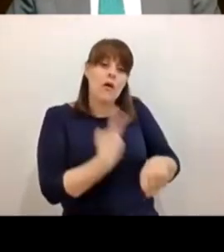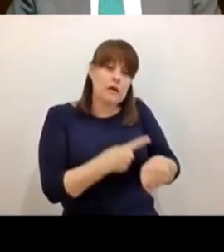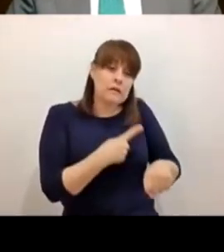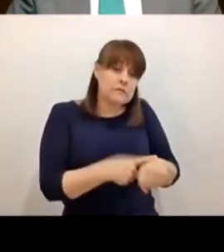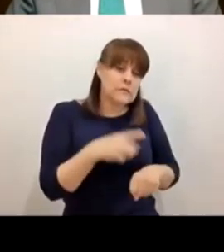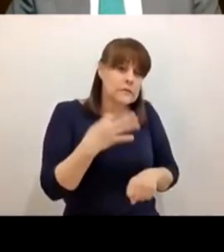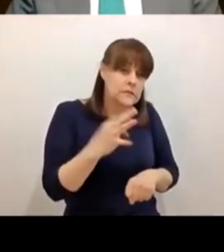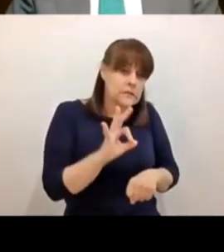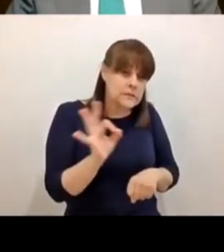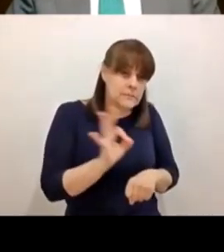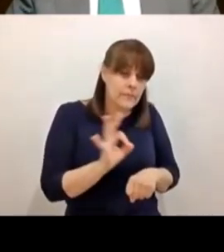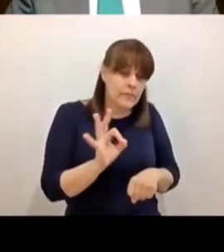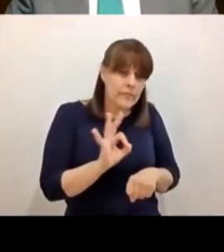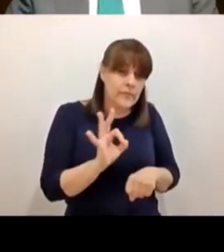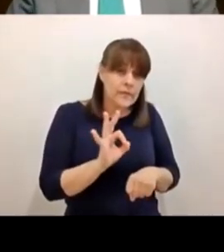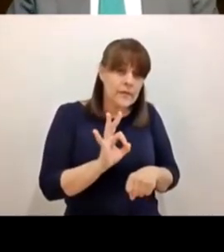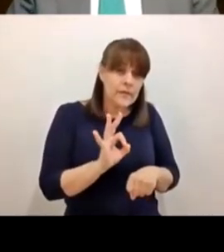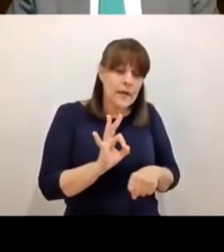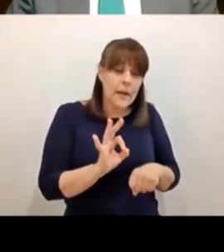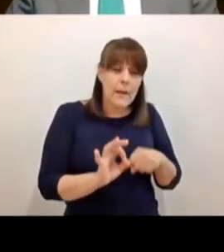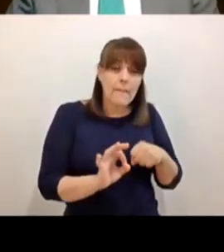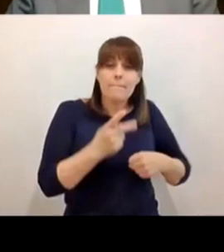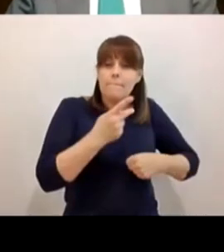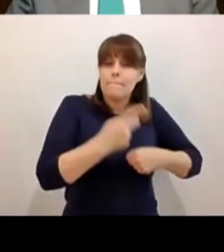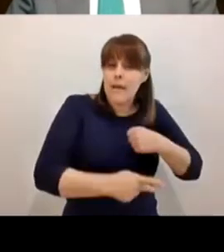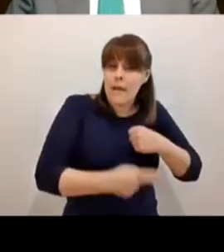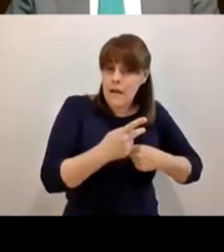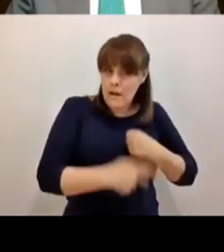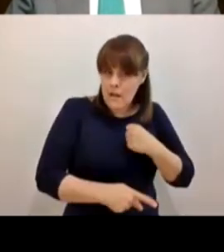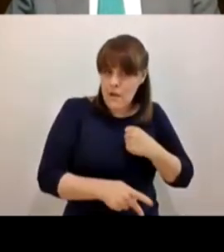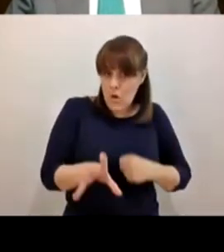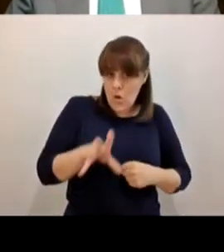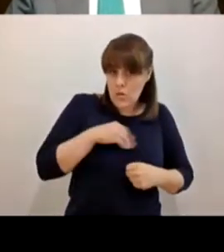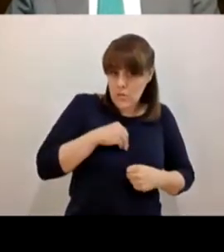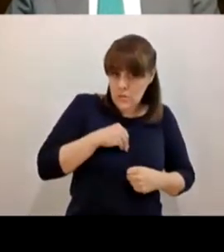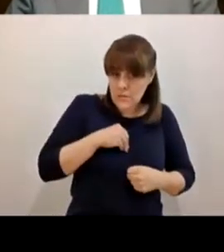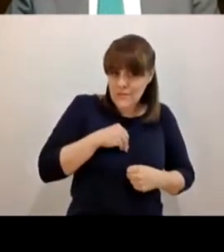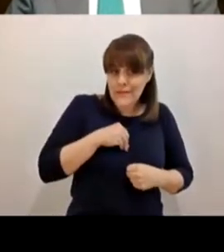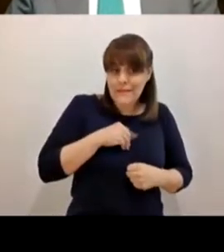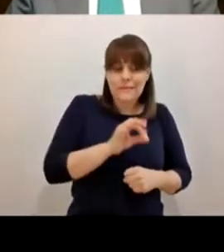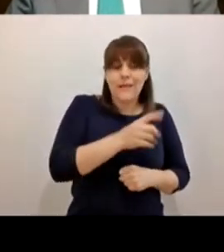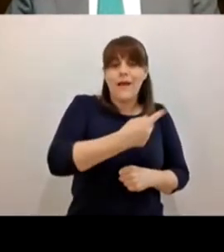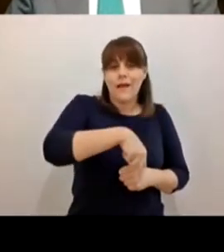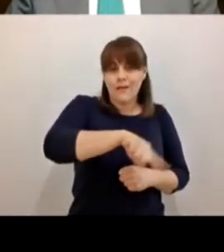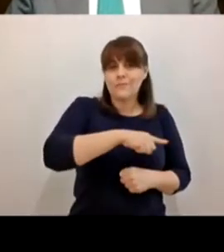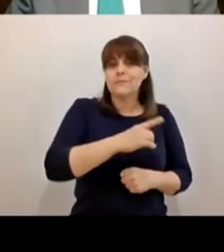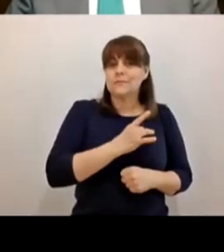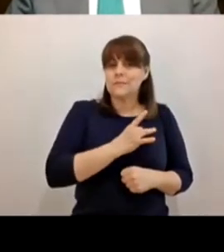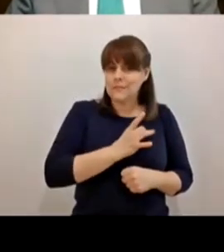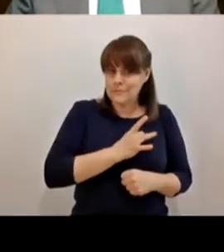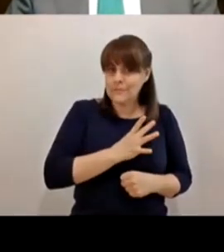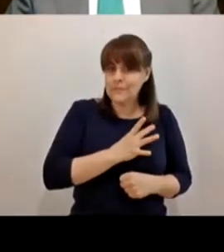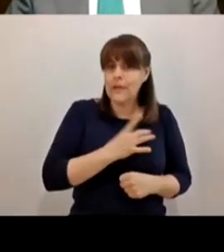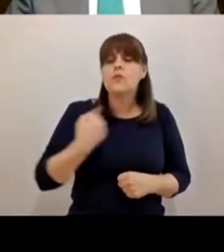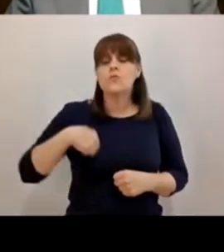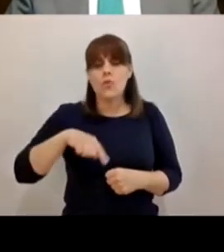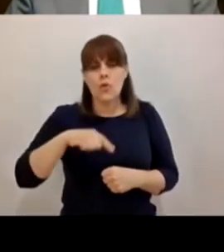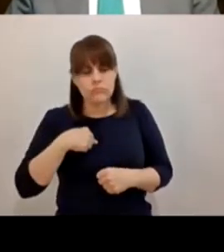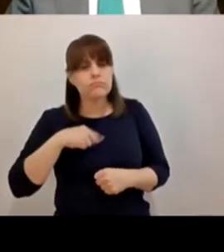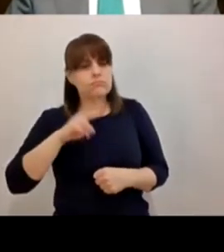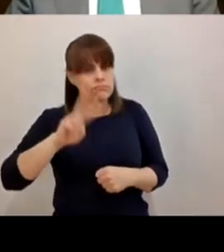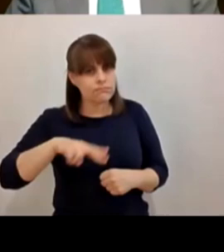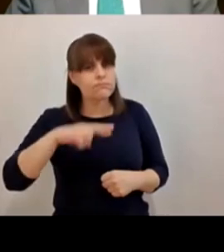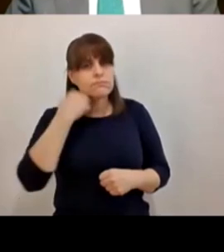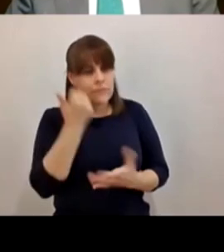este temor de regresar pero pues yo creo que aquí también nosotros estaremos muy dispuestos a poner todas